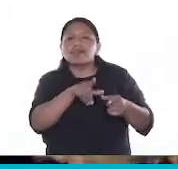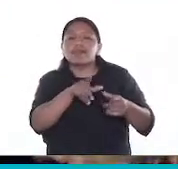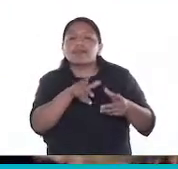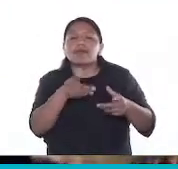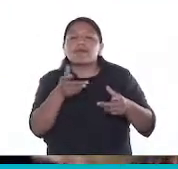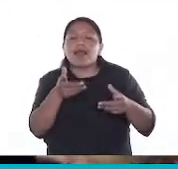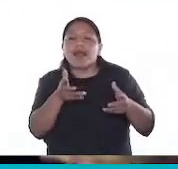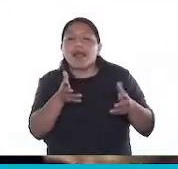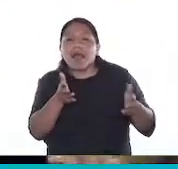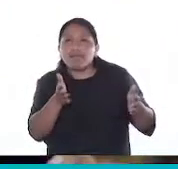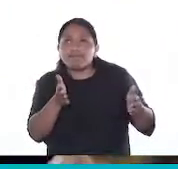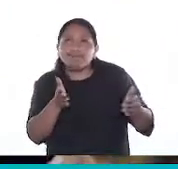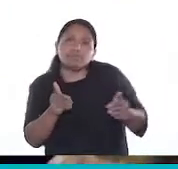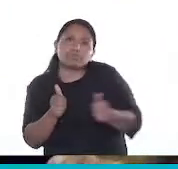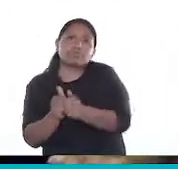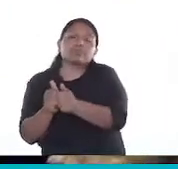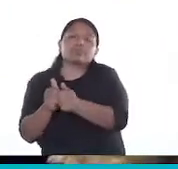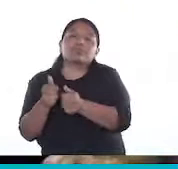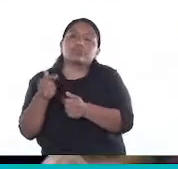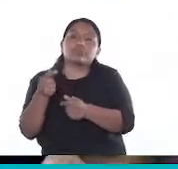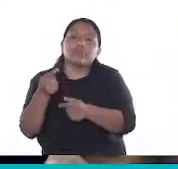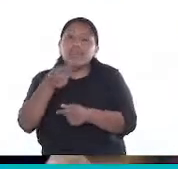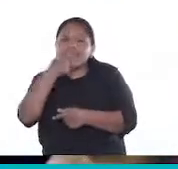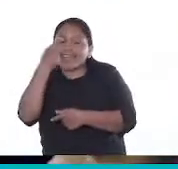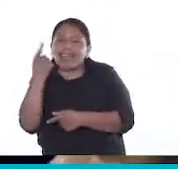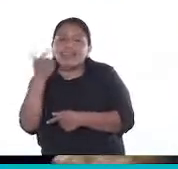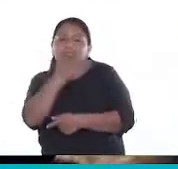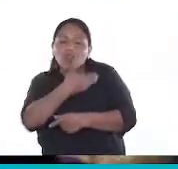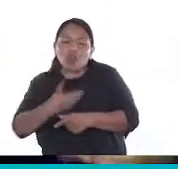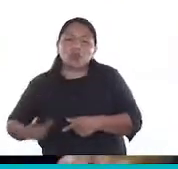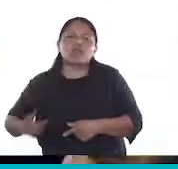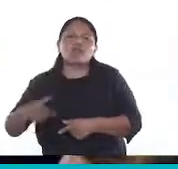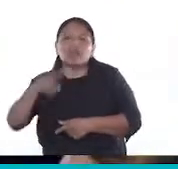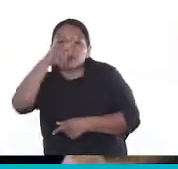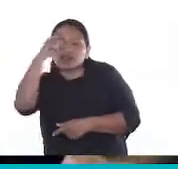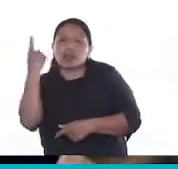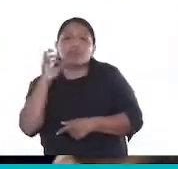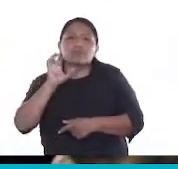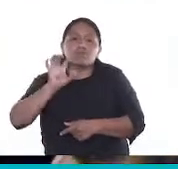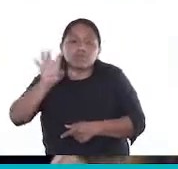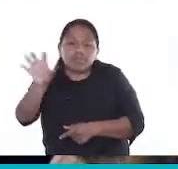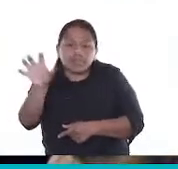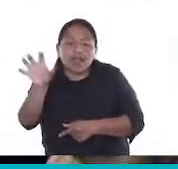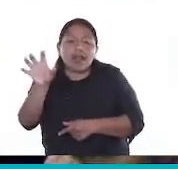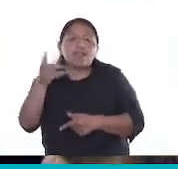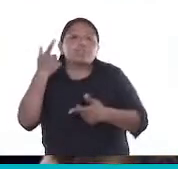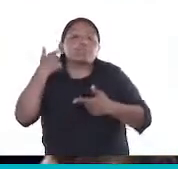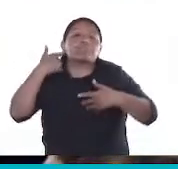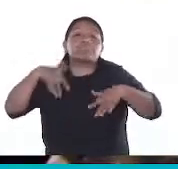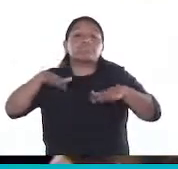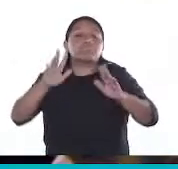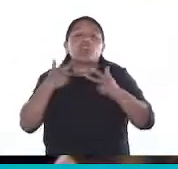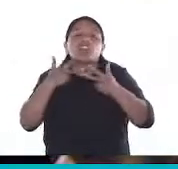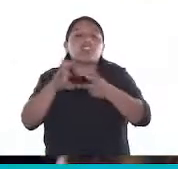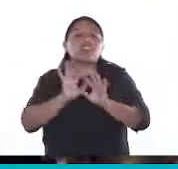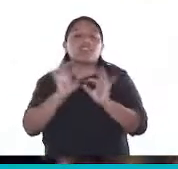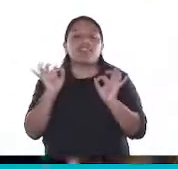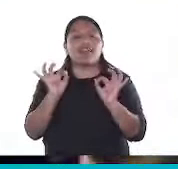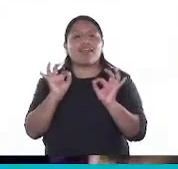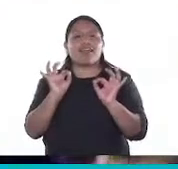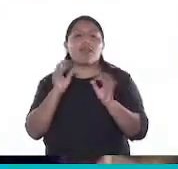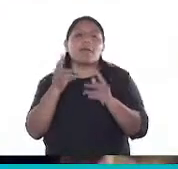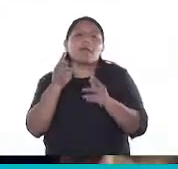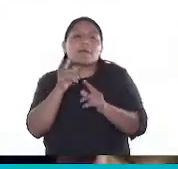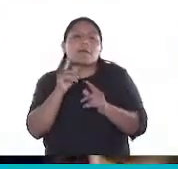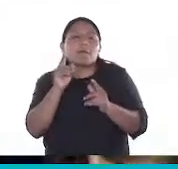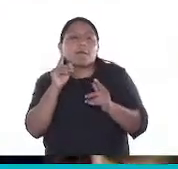intereses de este gobierno nacional y provincial, ni se inmutan en poner un